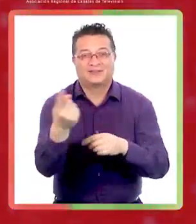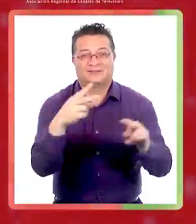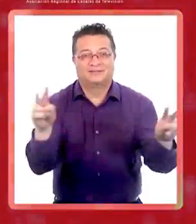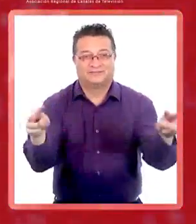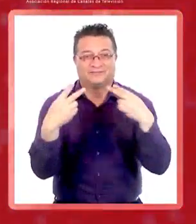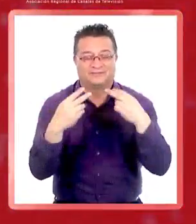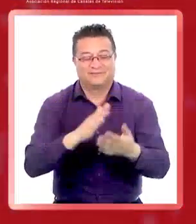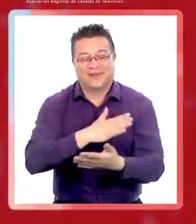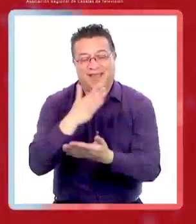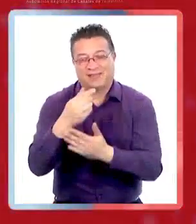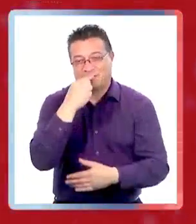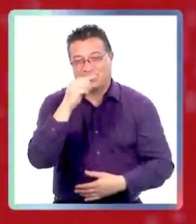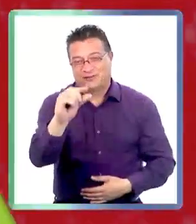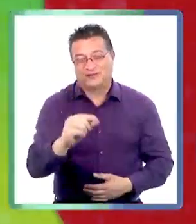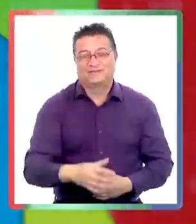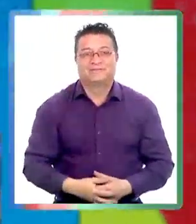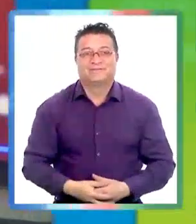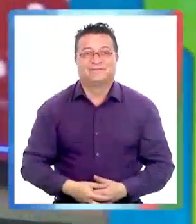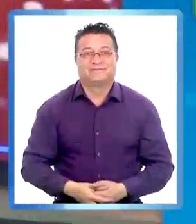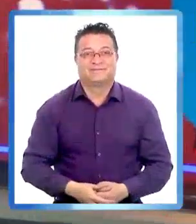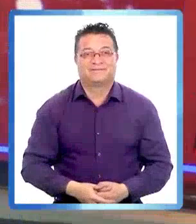por acompañarnos hasta pronto